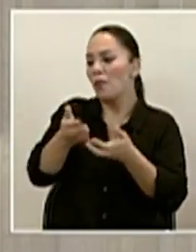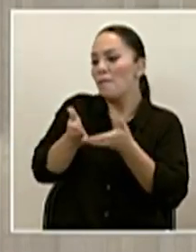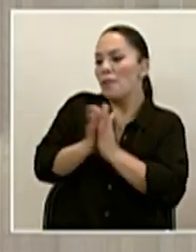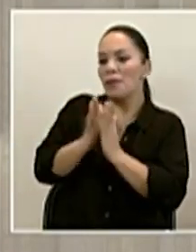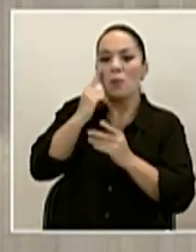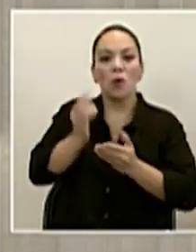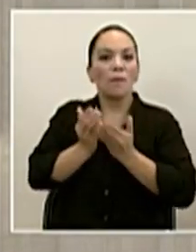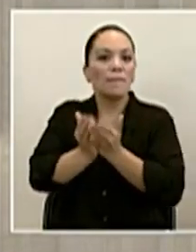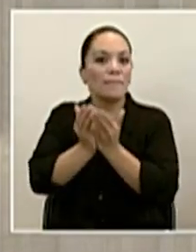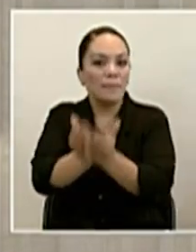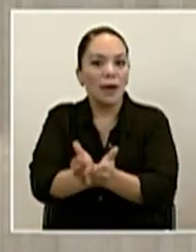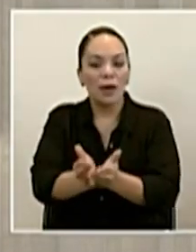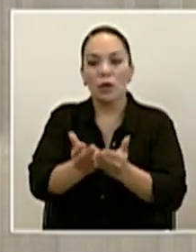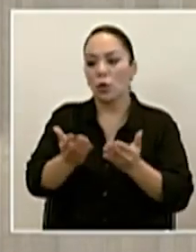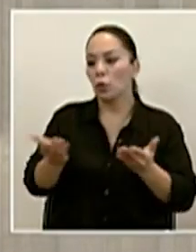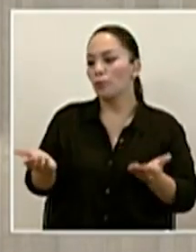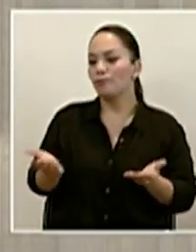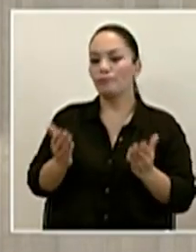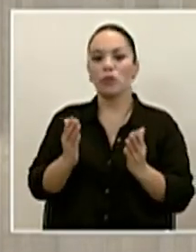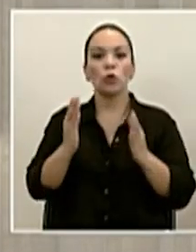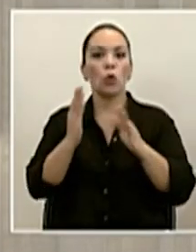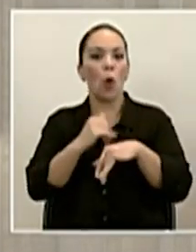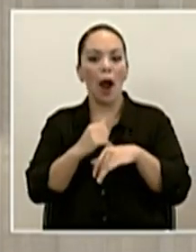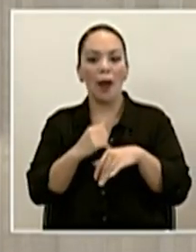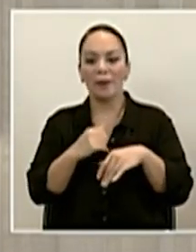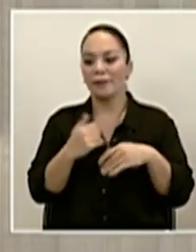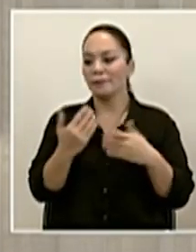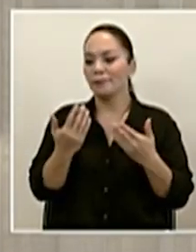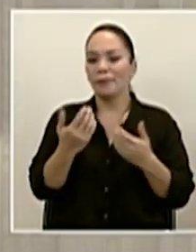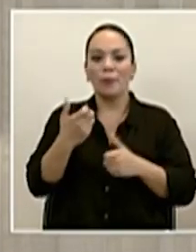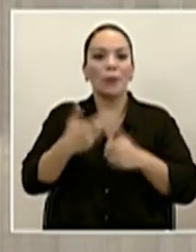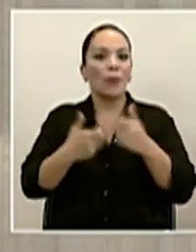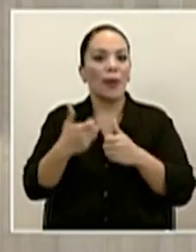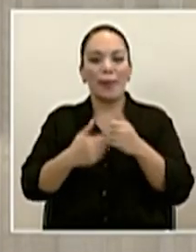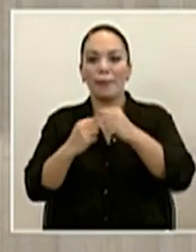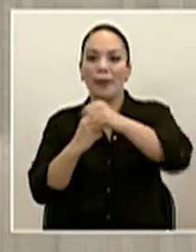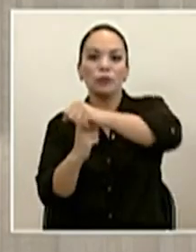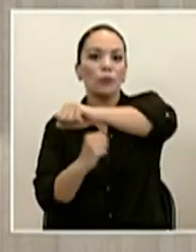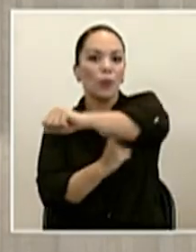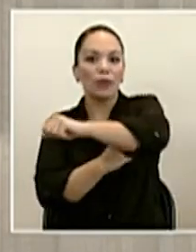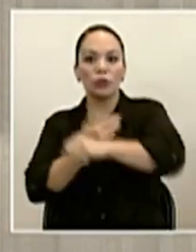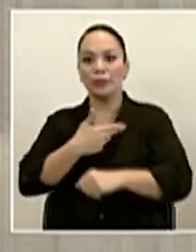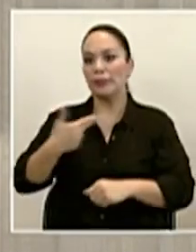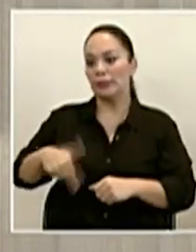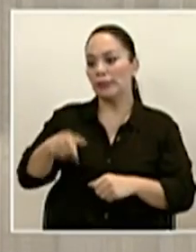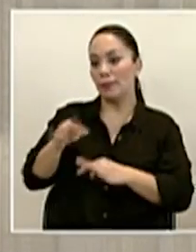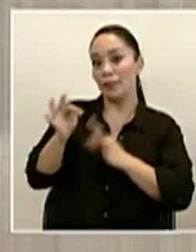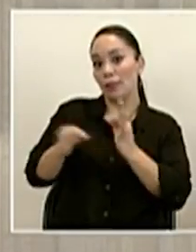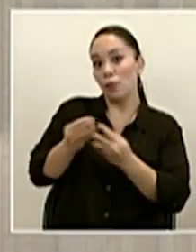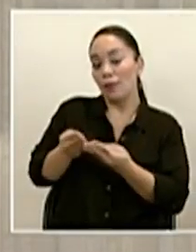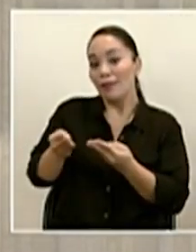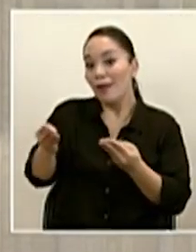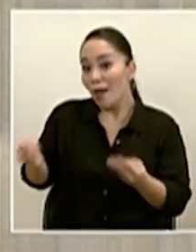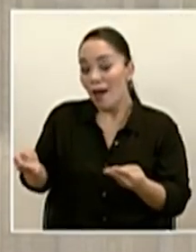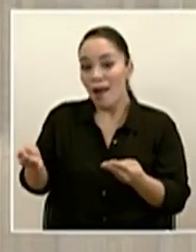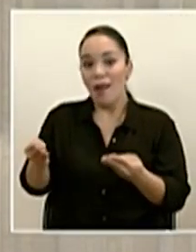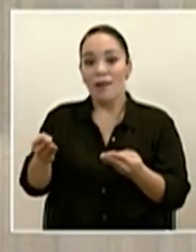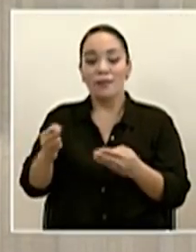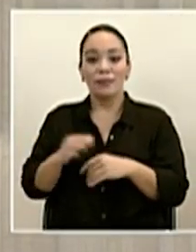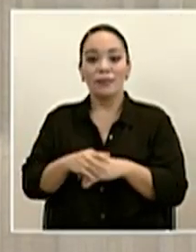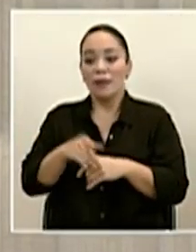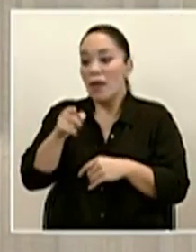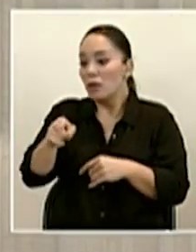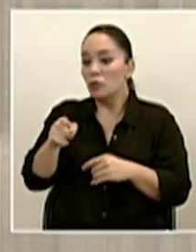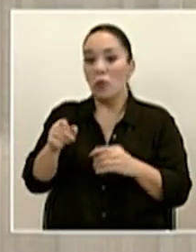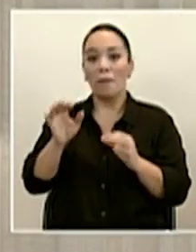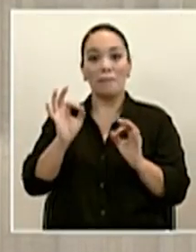no hay congestión en los puertos de China o del mundo para precisamente este tipo de material y que eso va a llegar